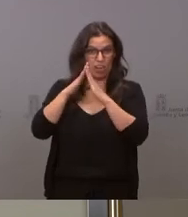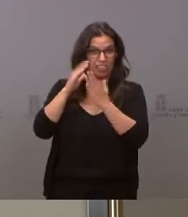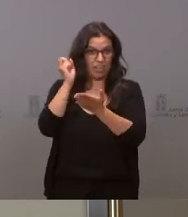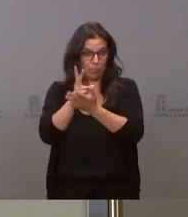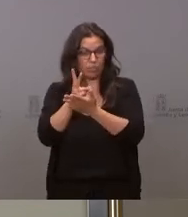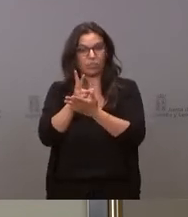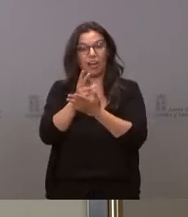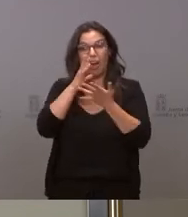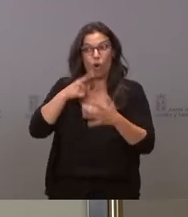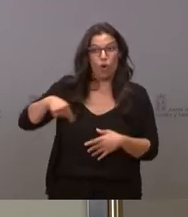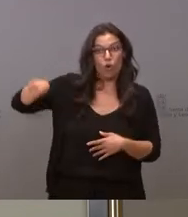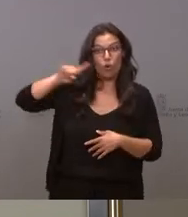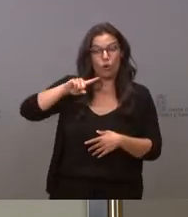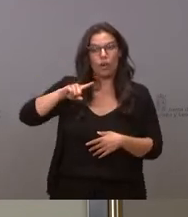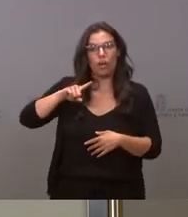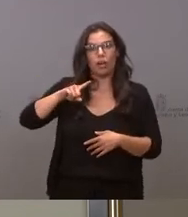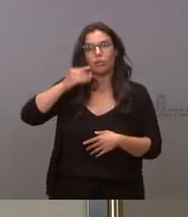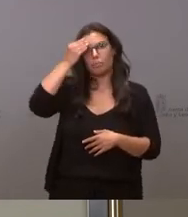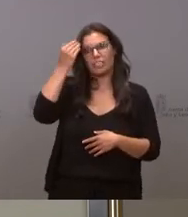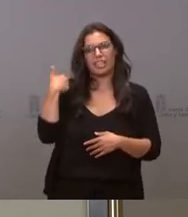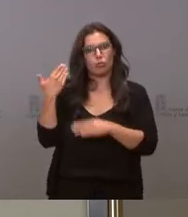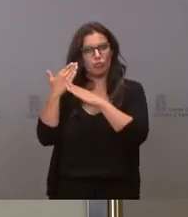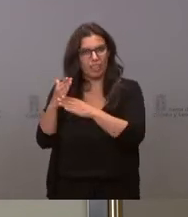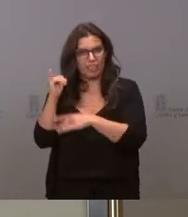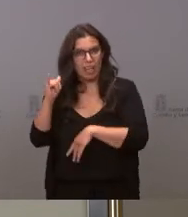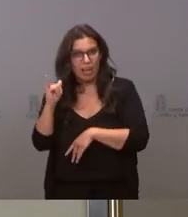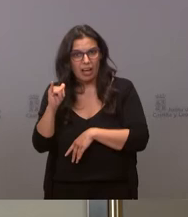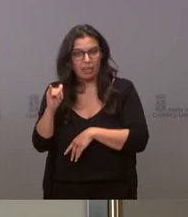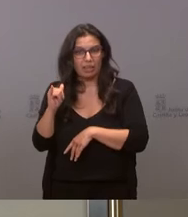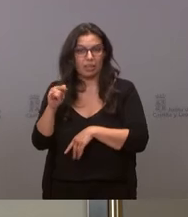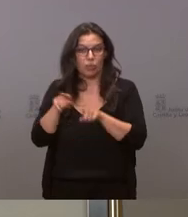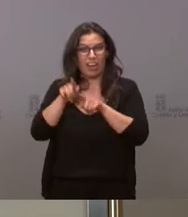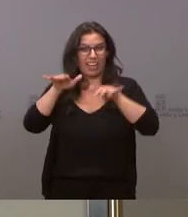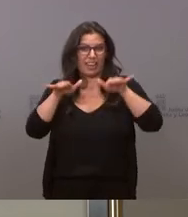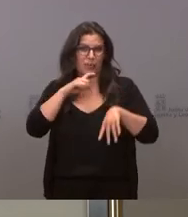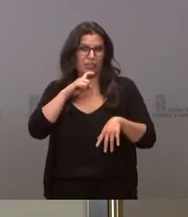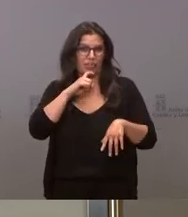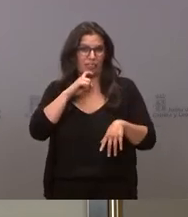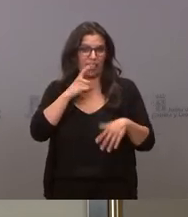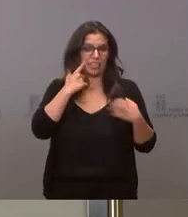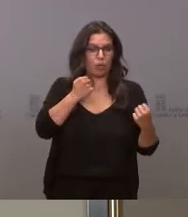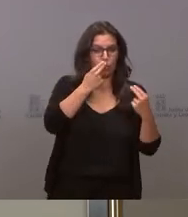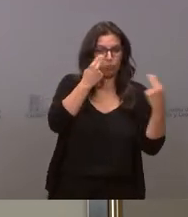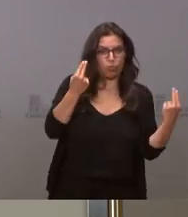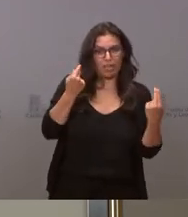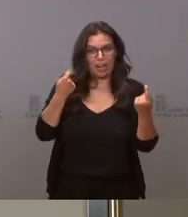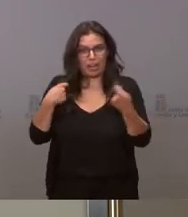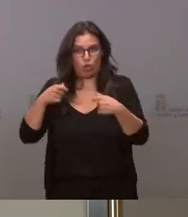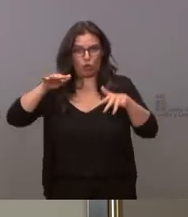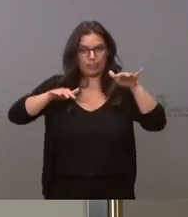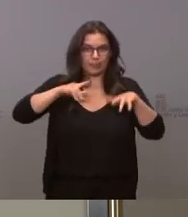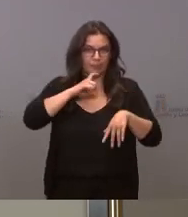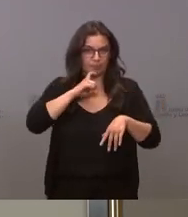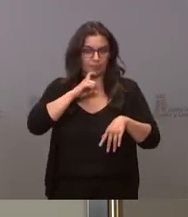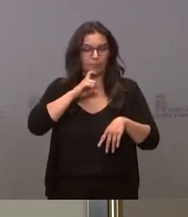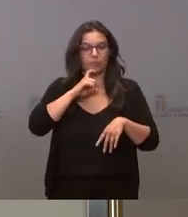ahora mismo en la región a la Junta le parecen ya suficientes en este equilibrio tan complicado de salud pública y negocio y